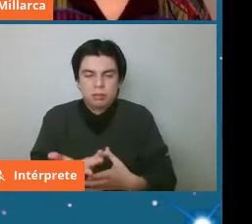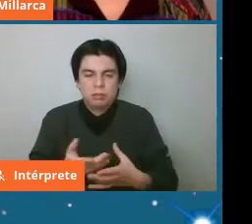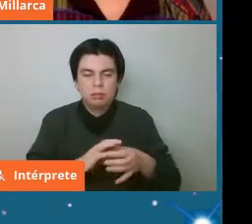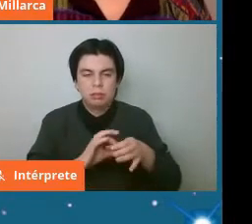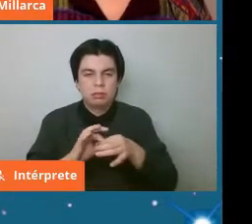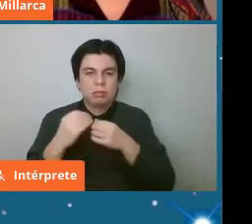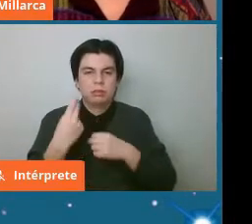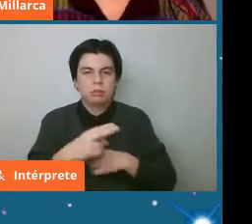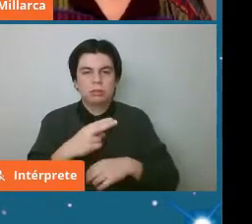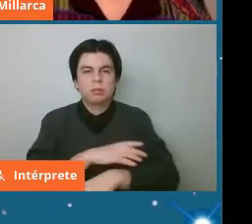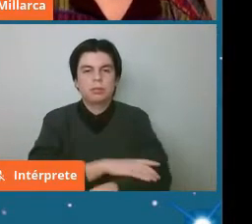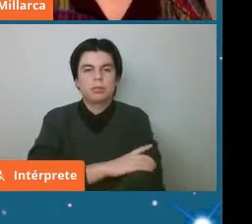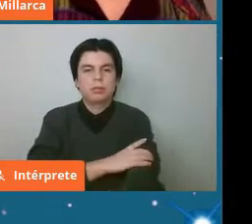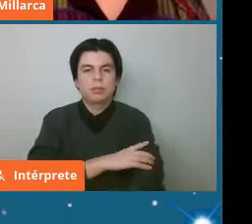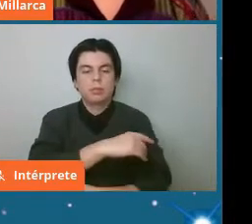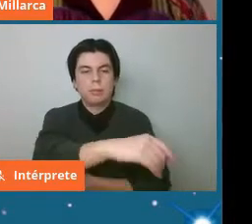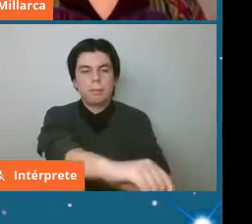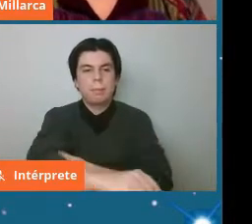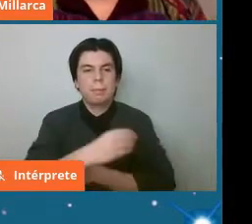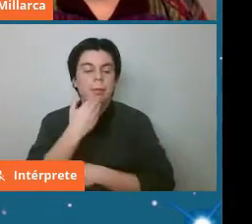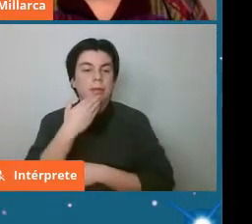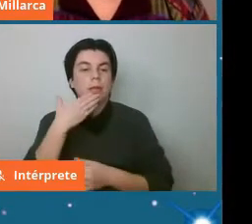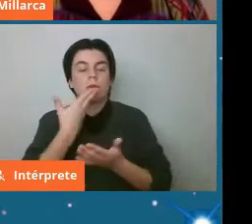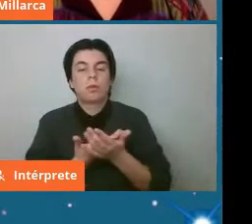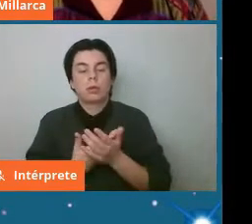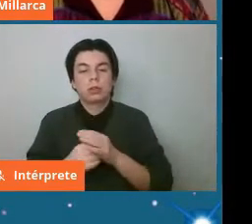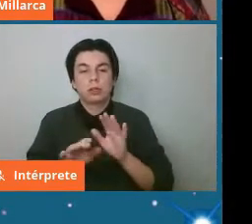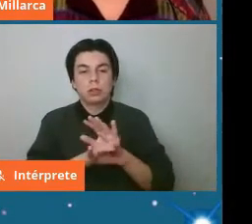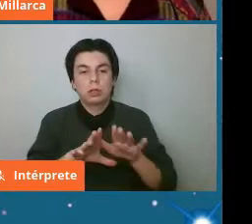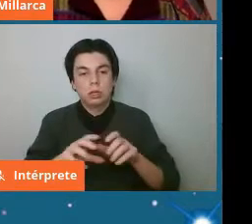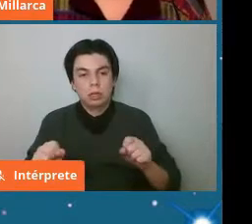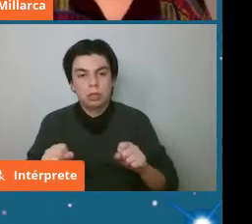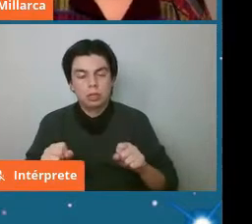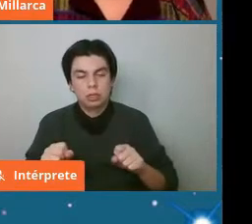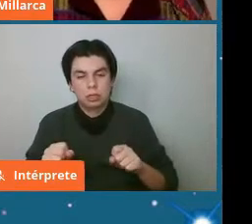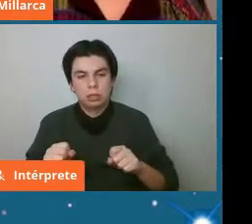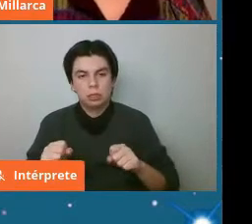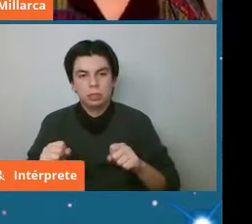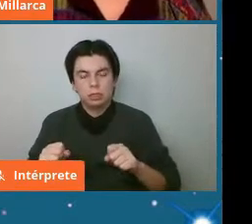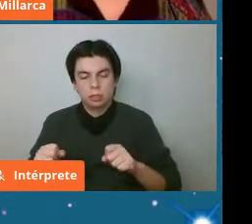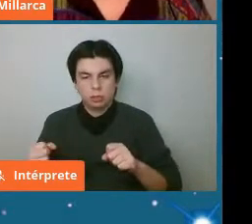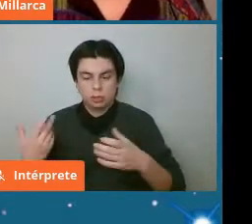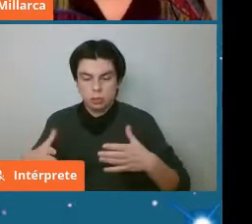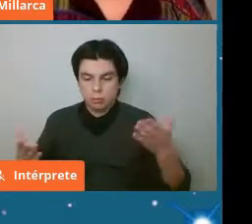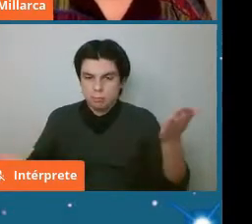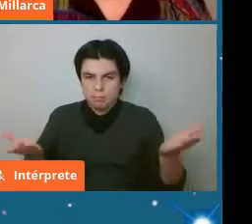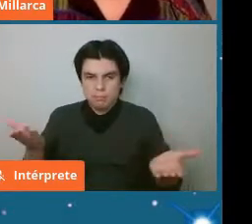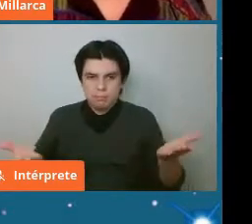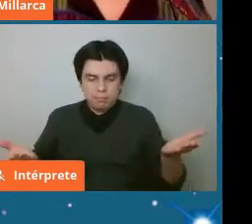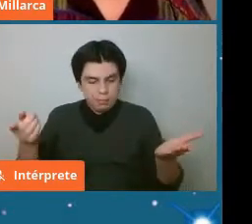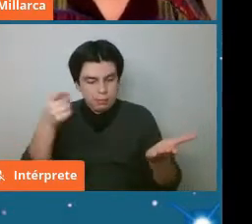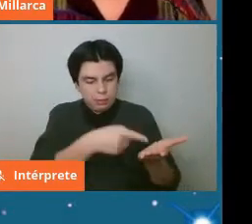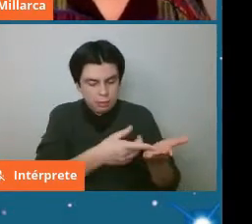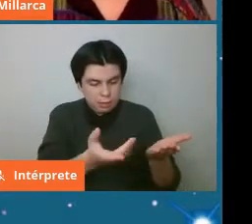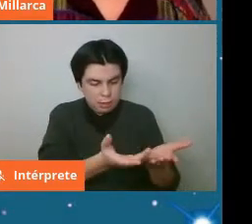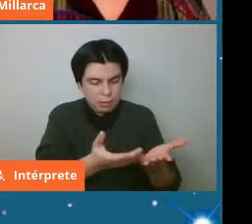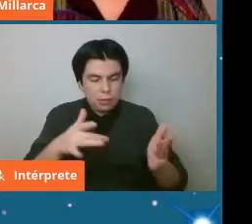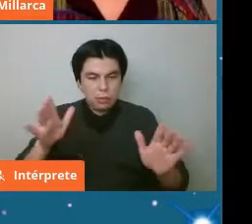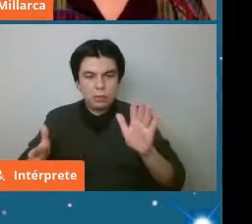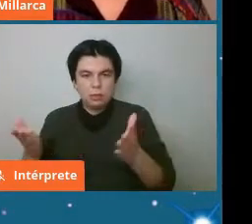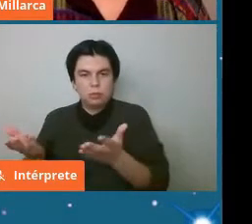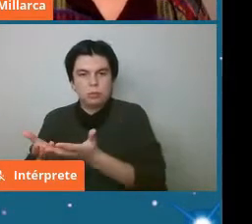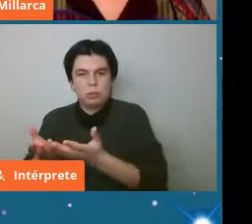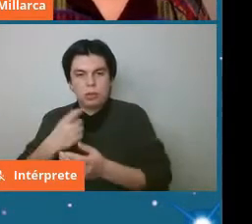y después entonces de hacer el pareamiento de tomar las edades y todo lo demás podemos ver las densidades de